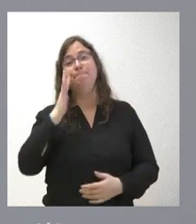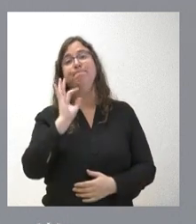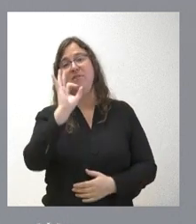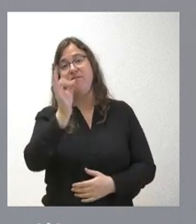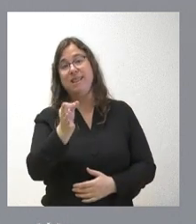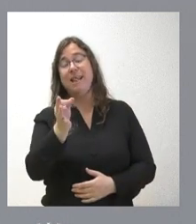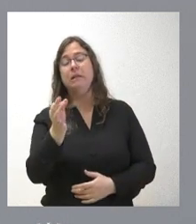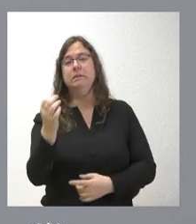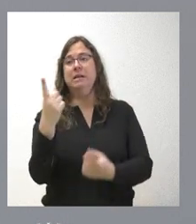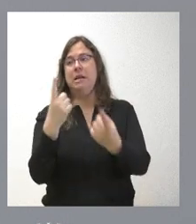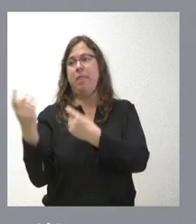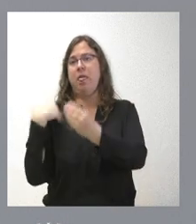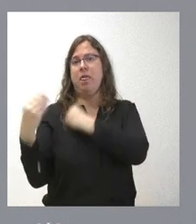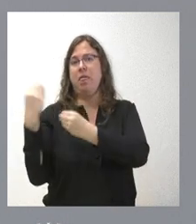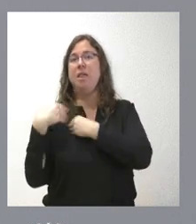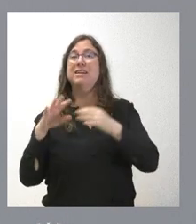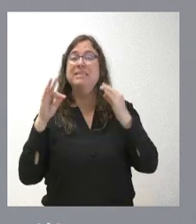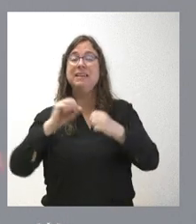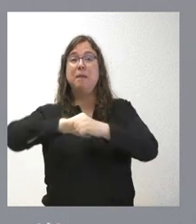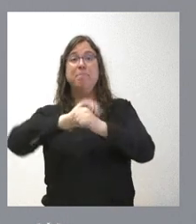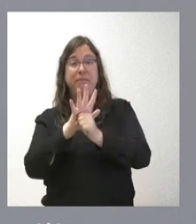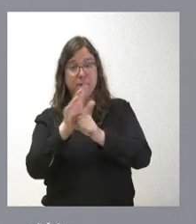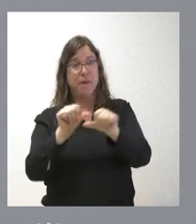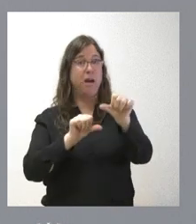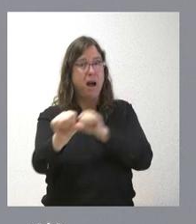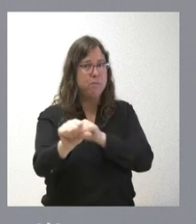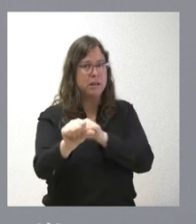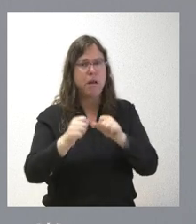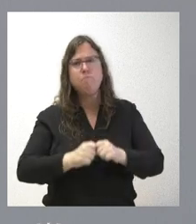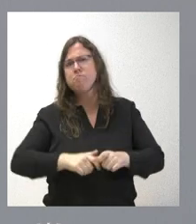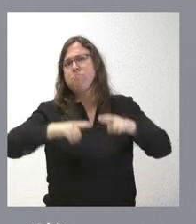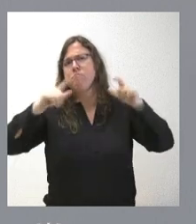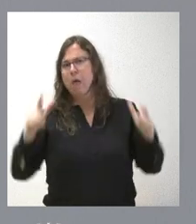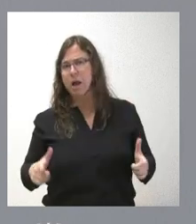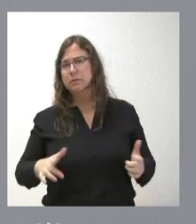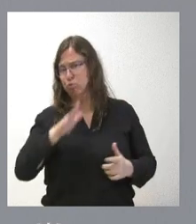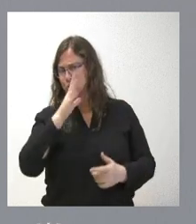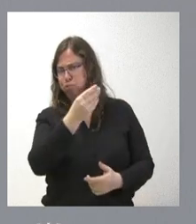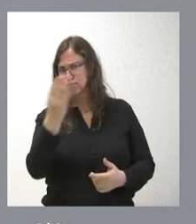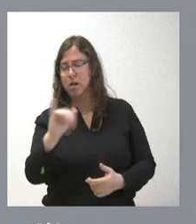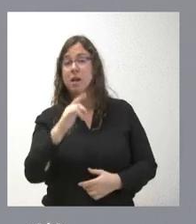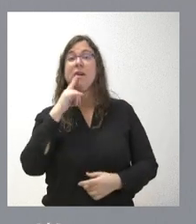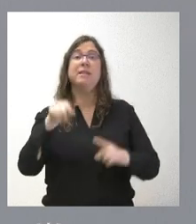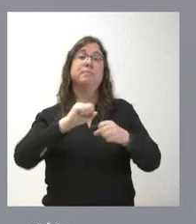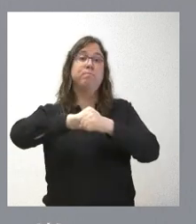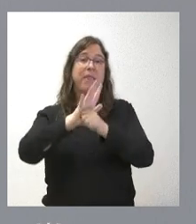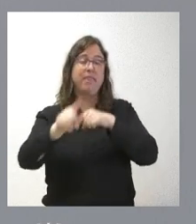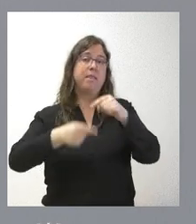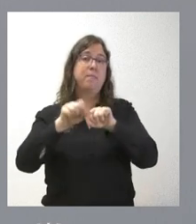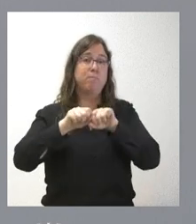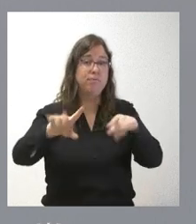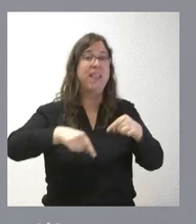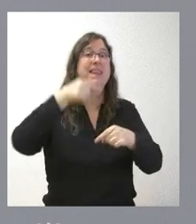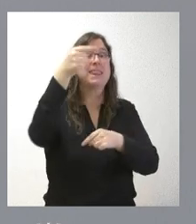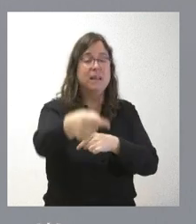la demanda, especialmente desde la pandemia, y por muchos motivos ha crecido de una forma muy relevante. Y, además, en la medida en que, después de la pandemia, se ha vuelto a